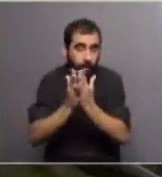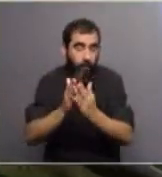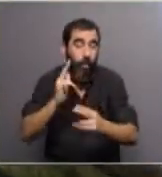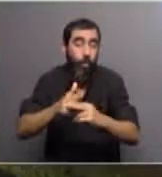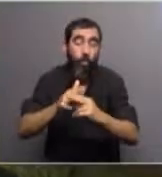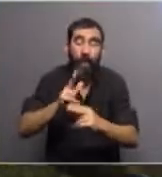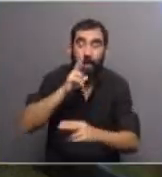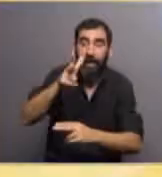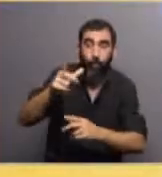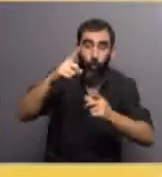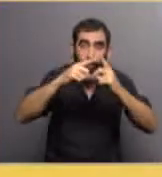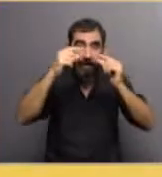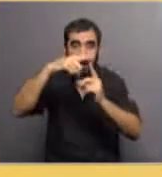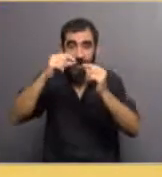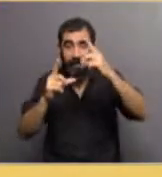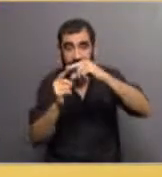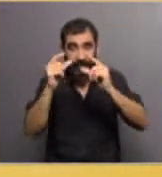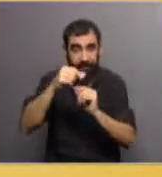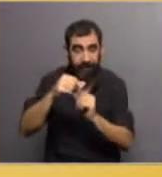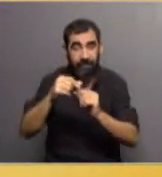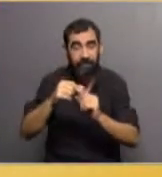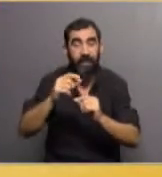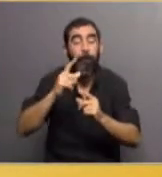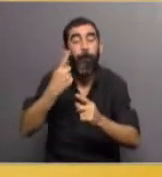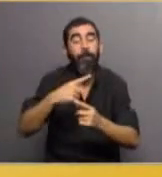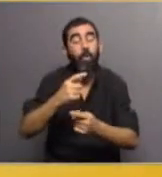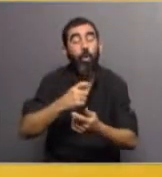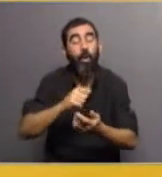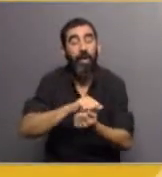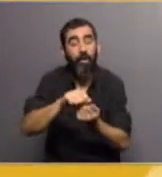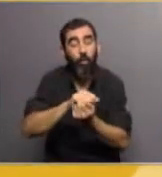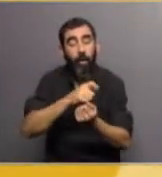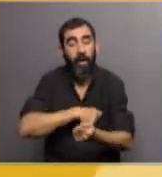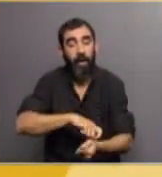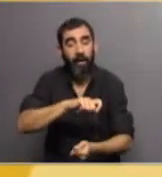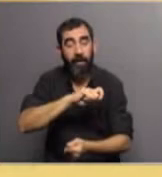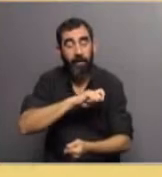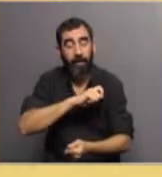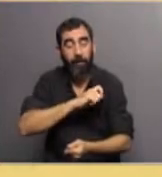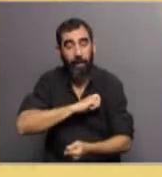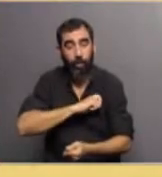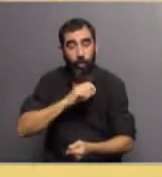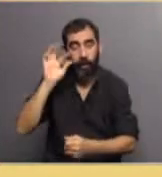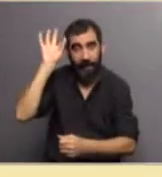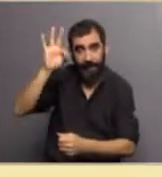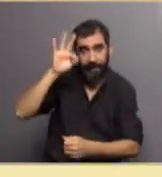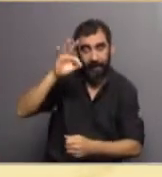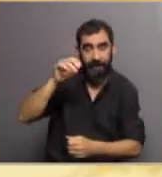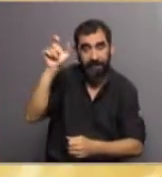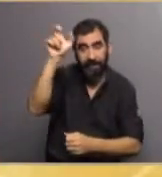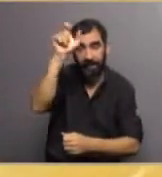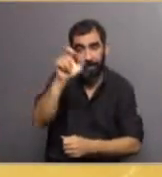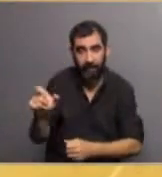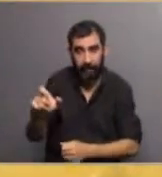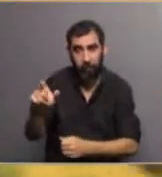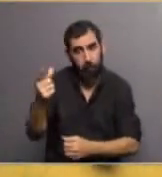Hijos de las Estrellas, publicado en inglés y en español y en italiano al final, con mucho éxito para lo que son este